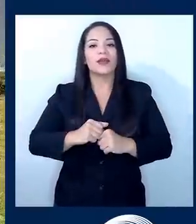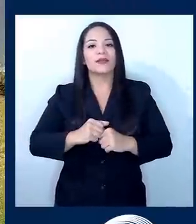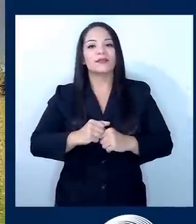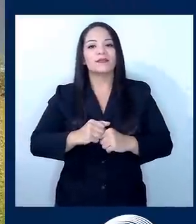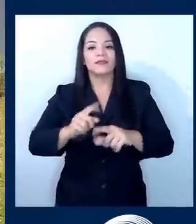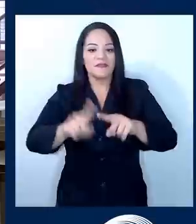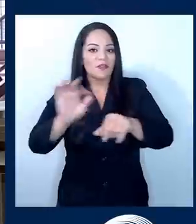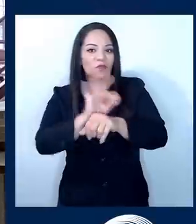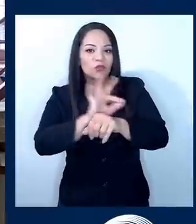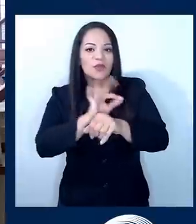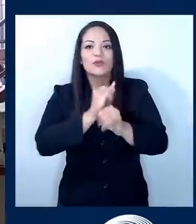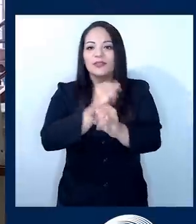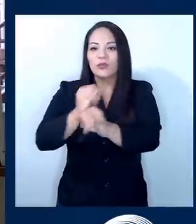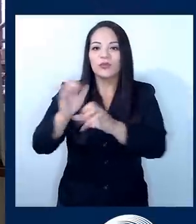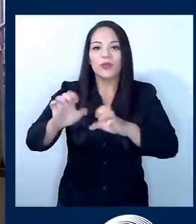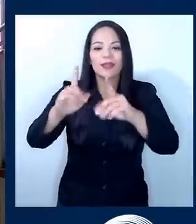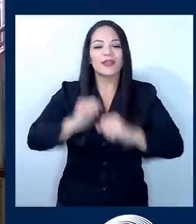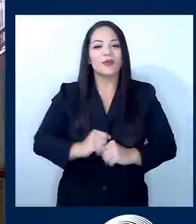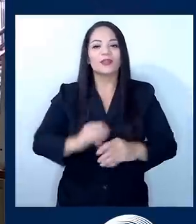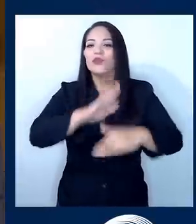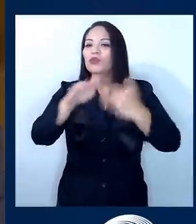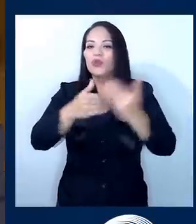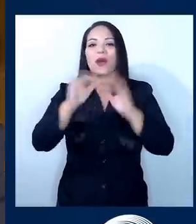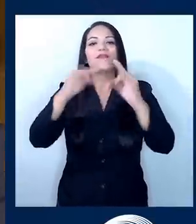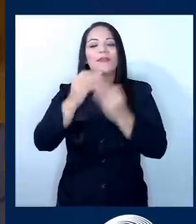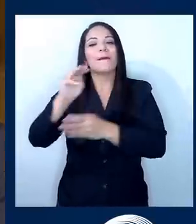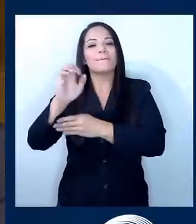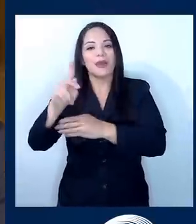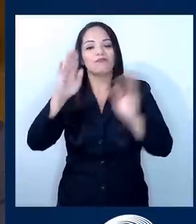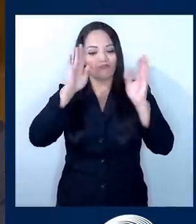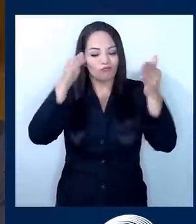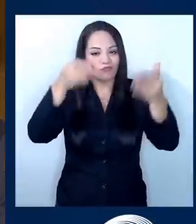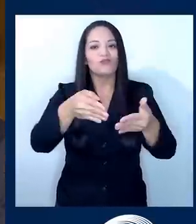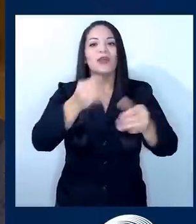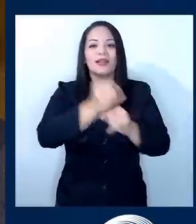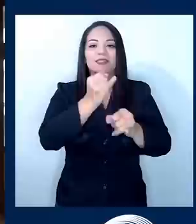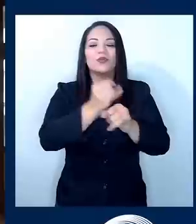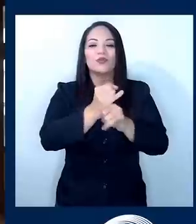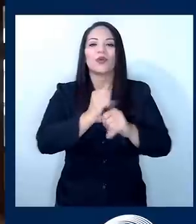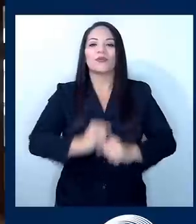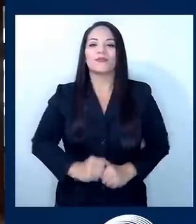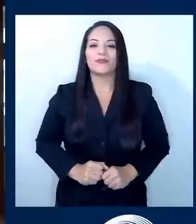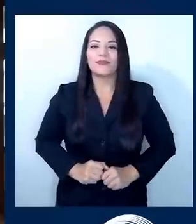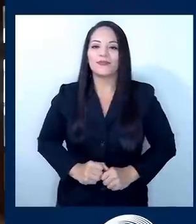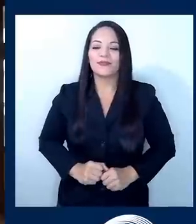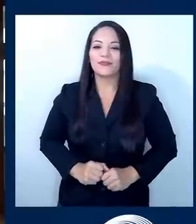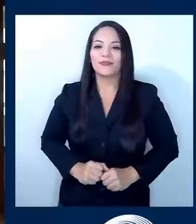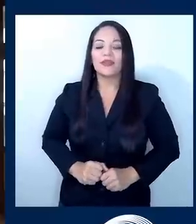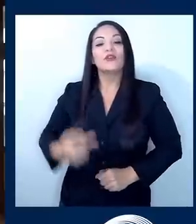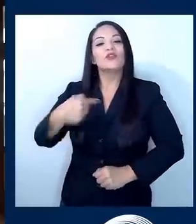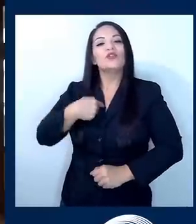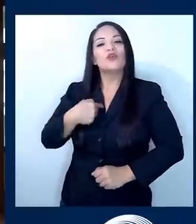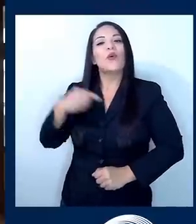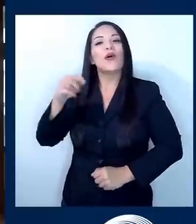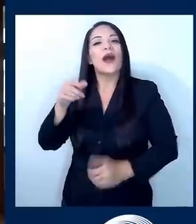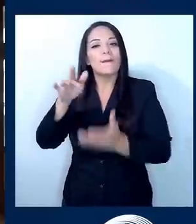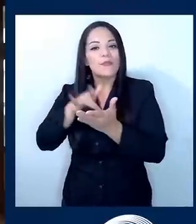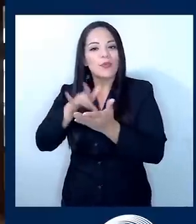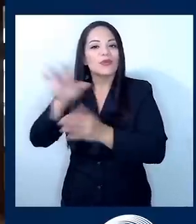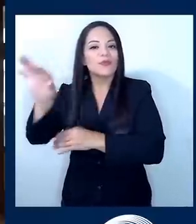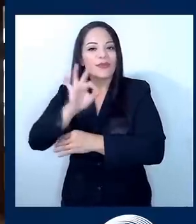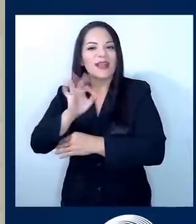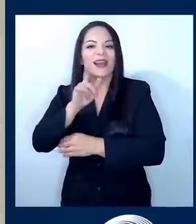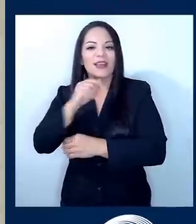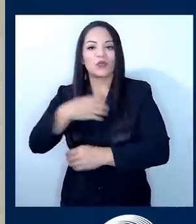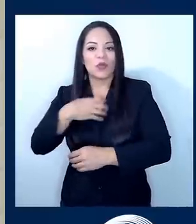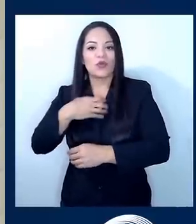centros. Tenemos toda la gran familia MEP volcada hacia el centro educativo como debe ser. Yo quiero aprovechar para invitar al dueño de la